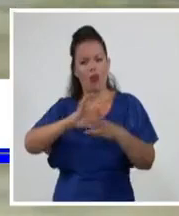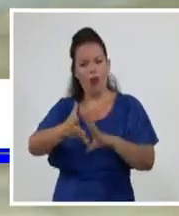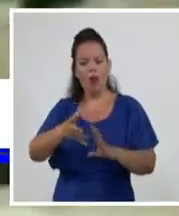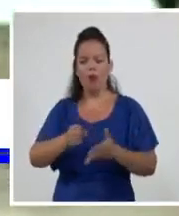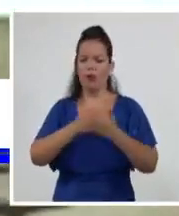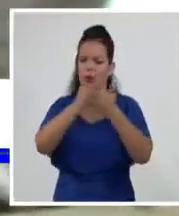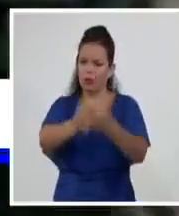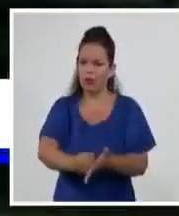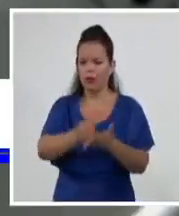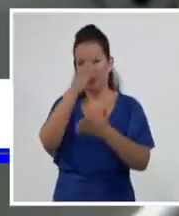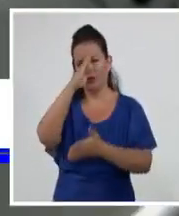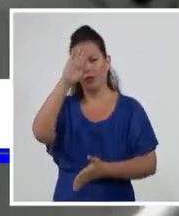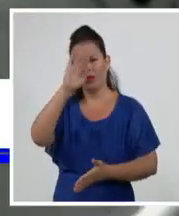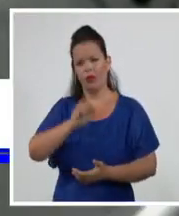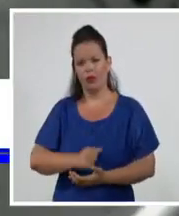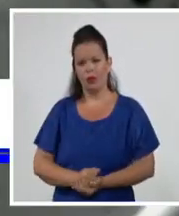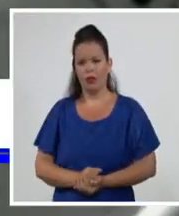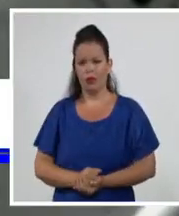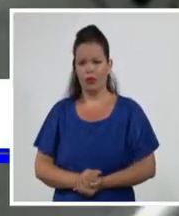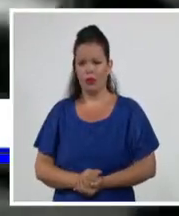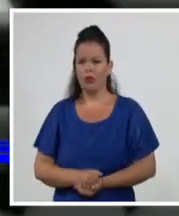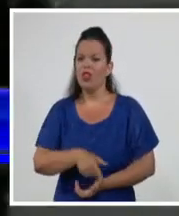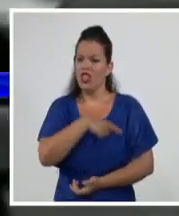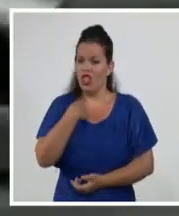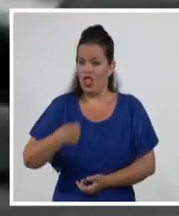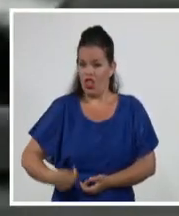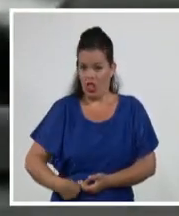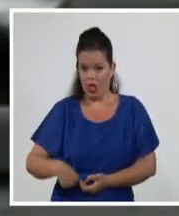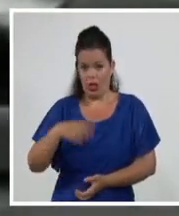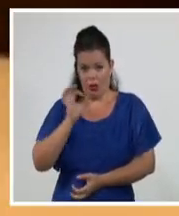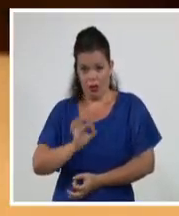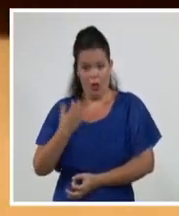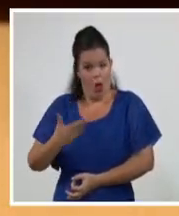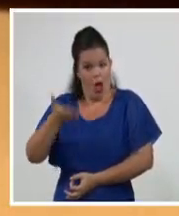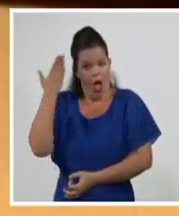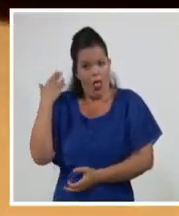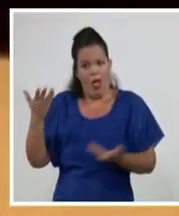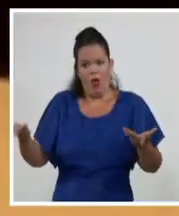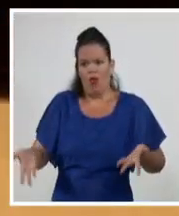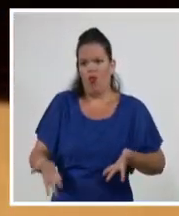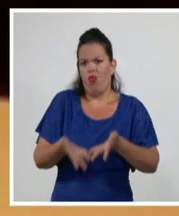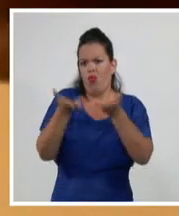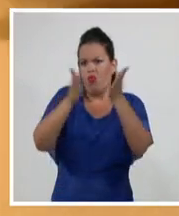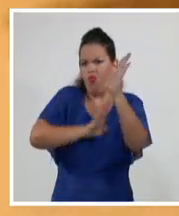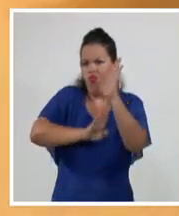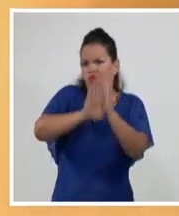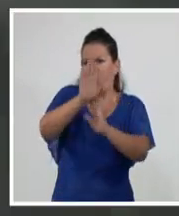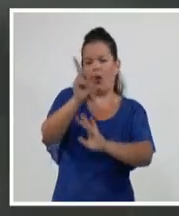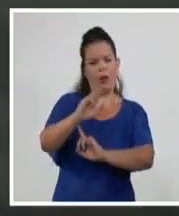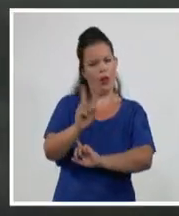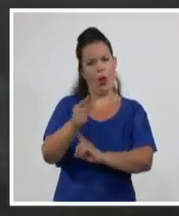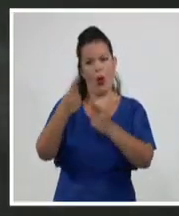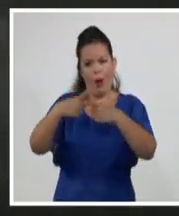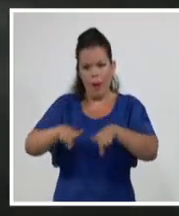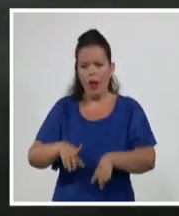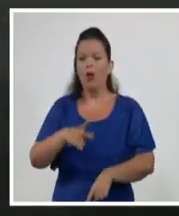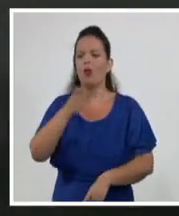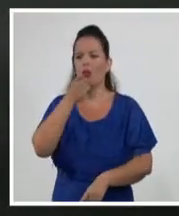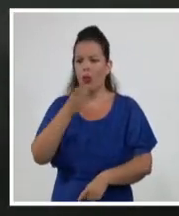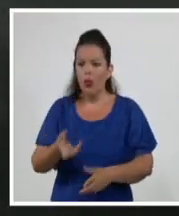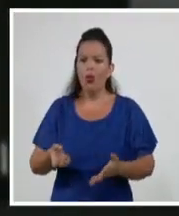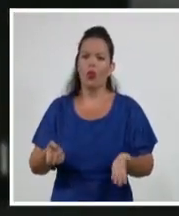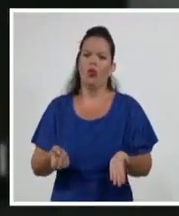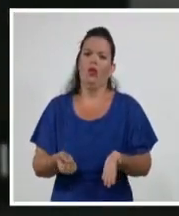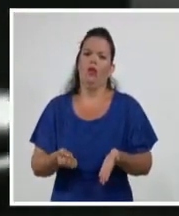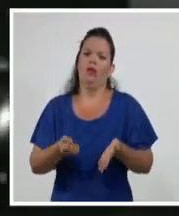La República Popular China de entonces, un país con escaso desarrollo, fue capaz de compartir su riqueza científico-técnica